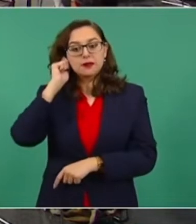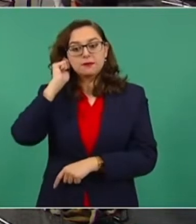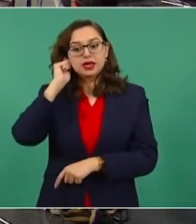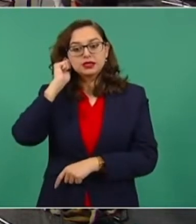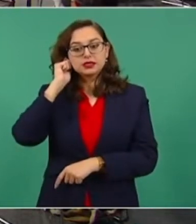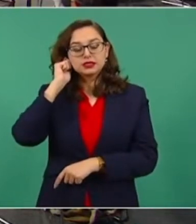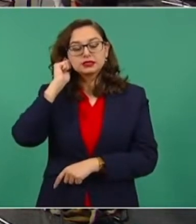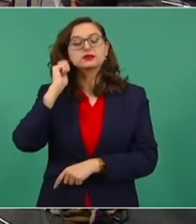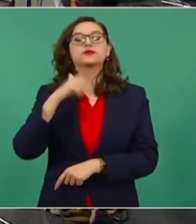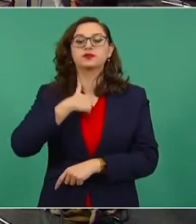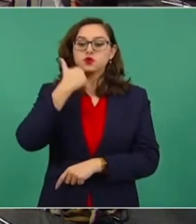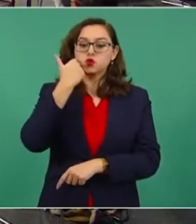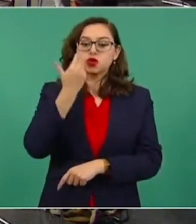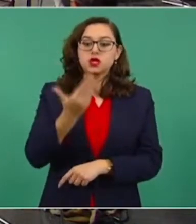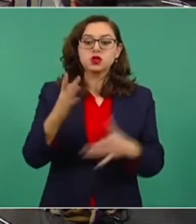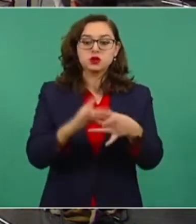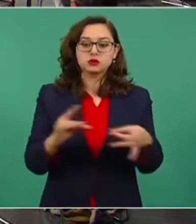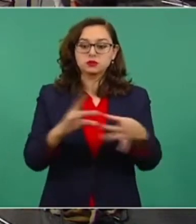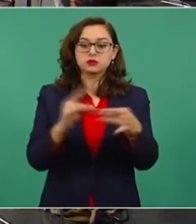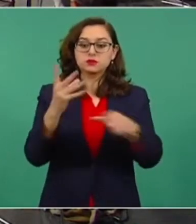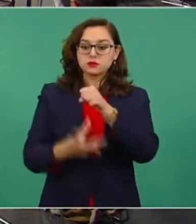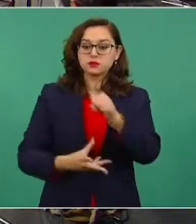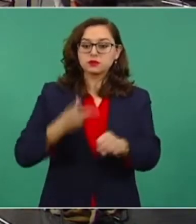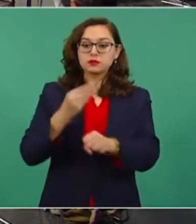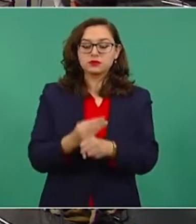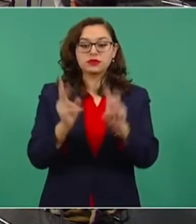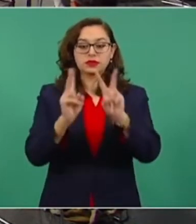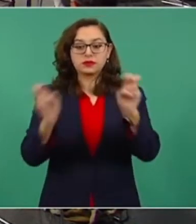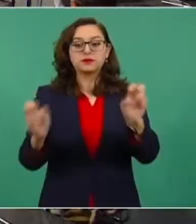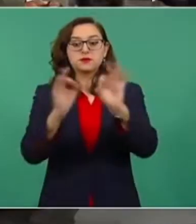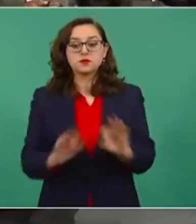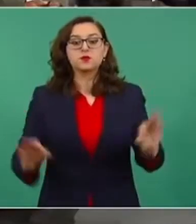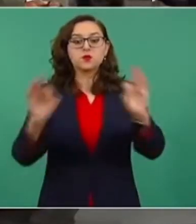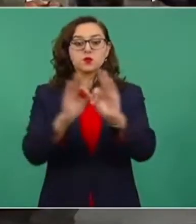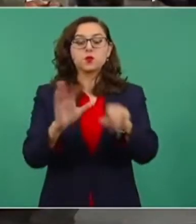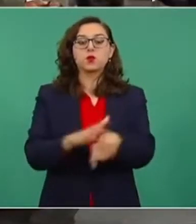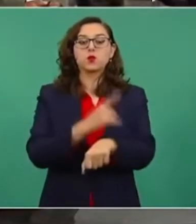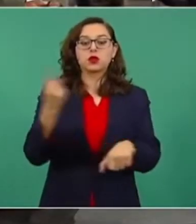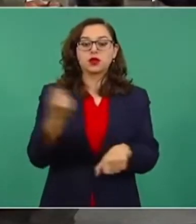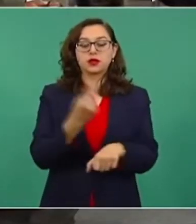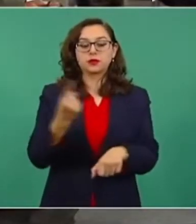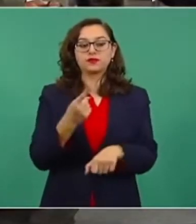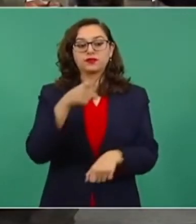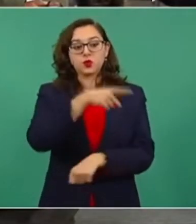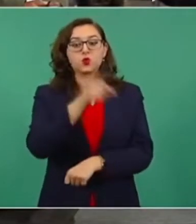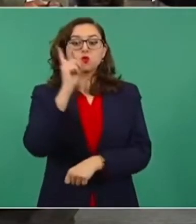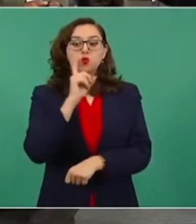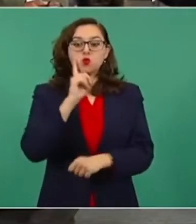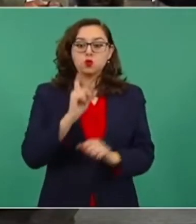me gustaría si me lo permita hacer una precisión importante. Debido a que la redacción del documento que me envió la víctima